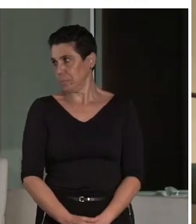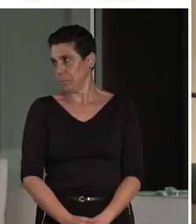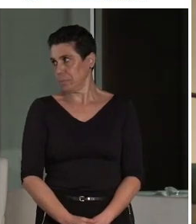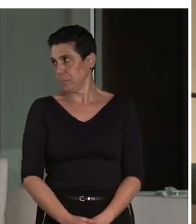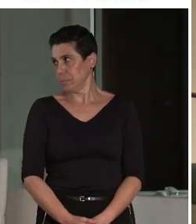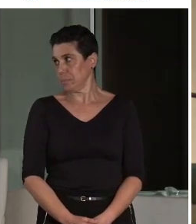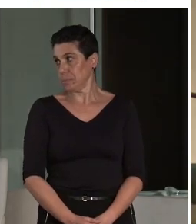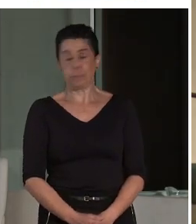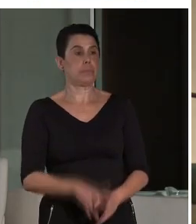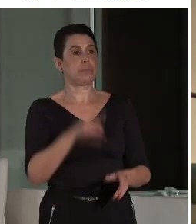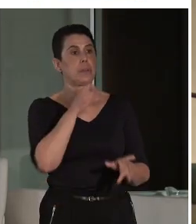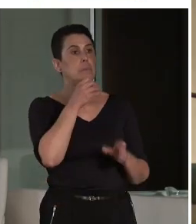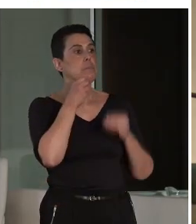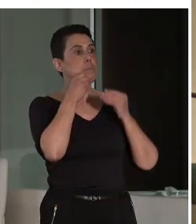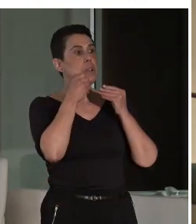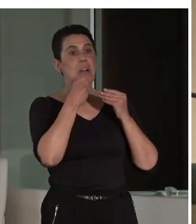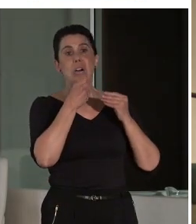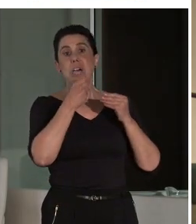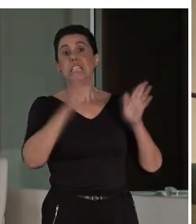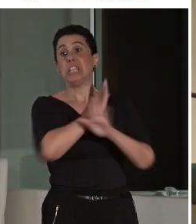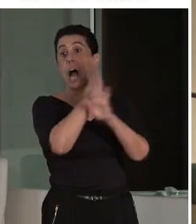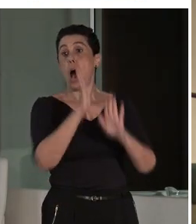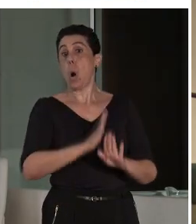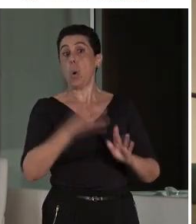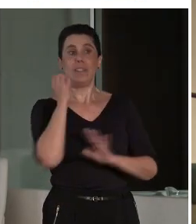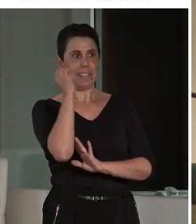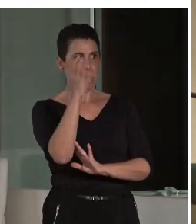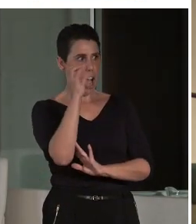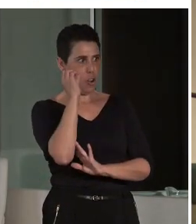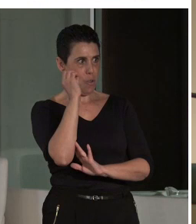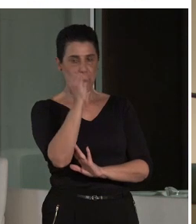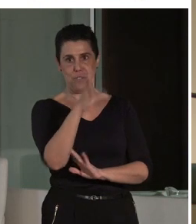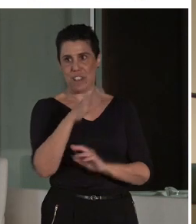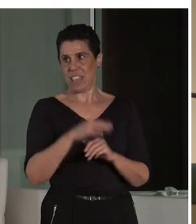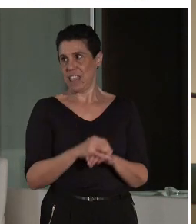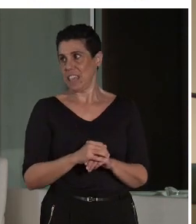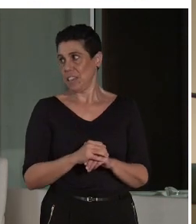Bueno, pues concluimos ya la jornada con la última ponencia.